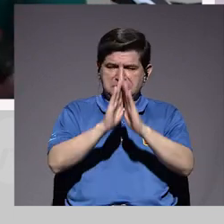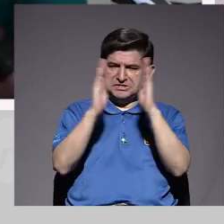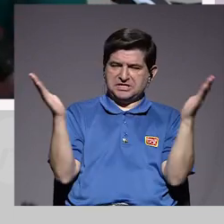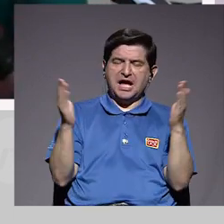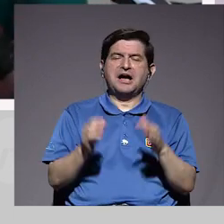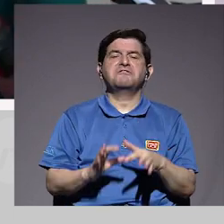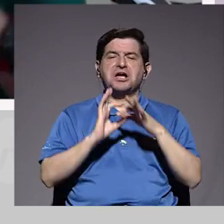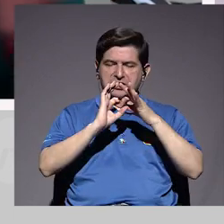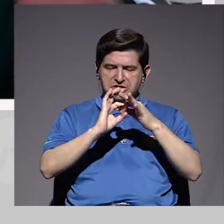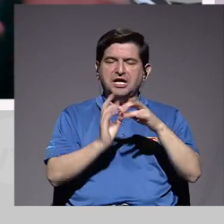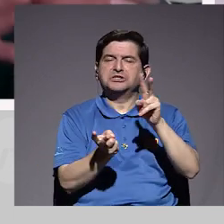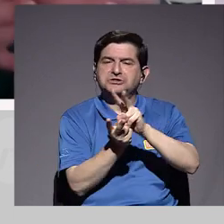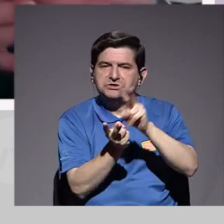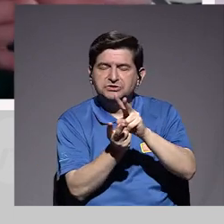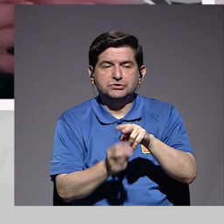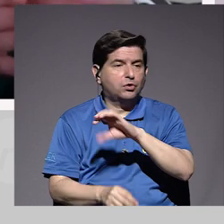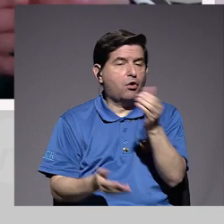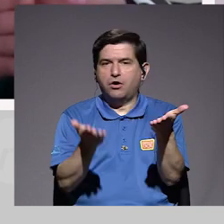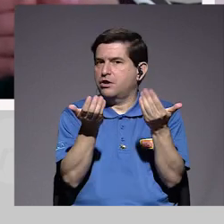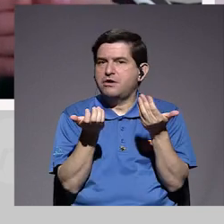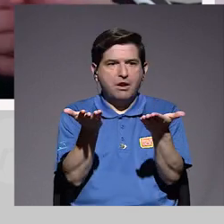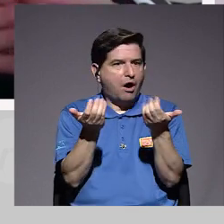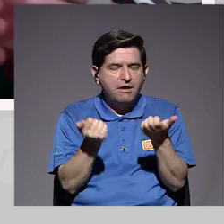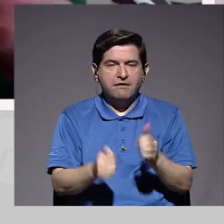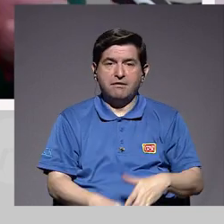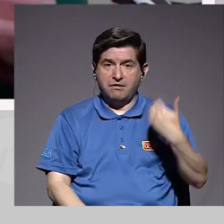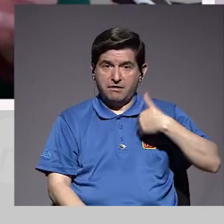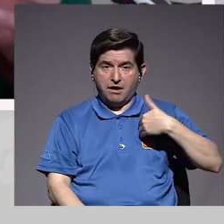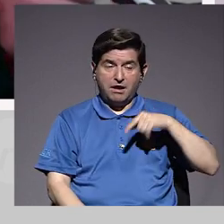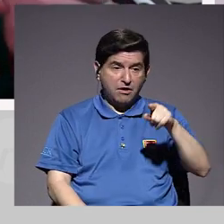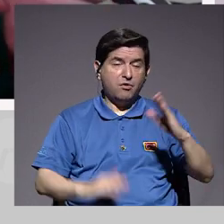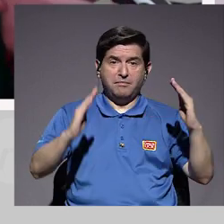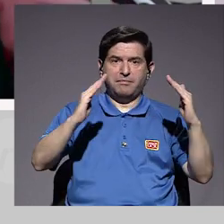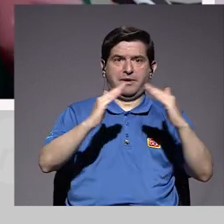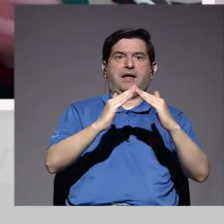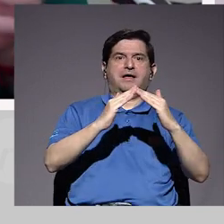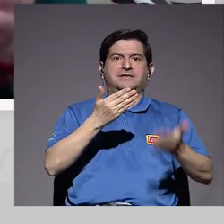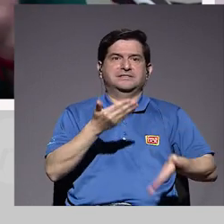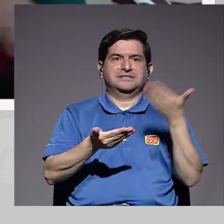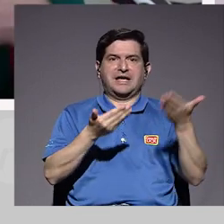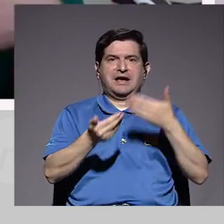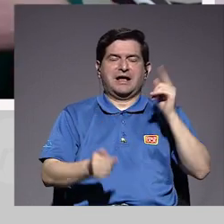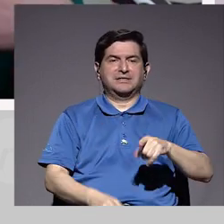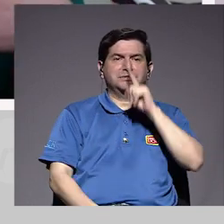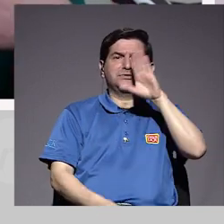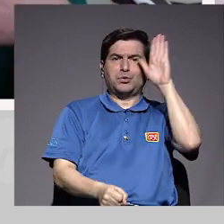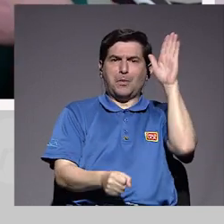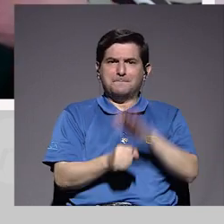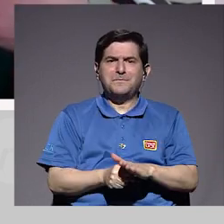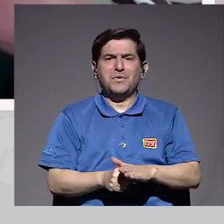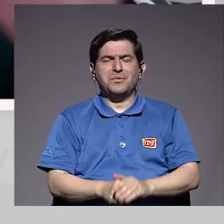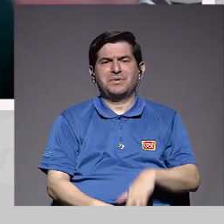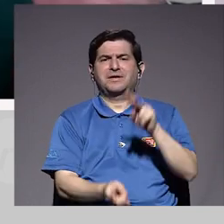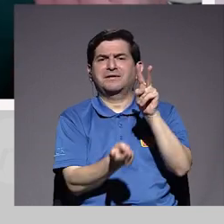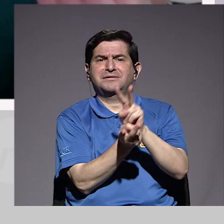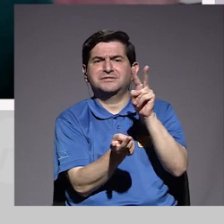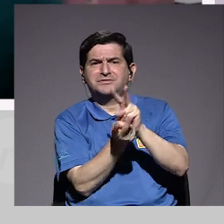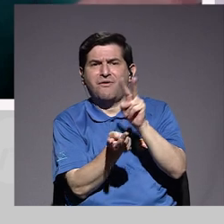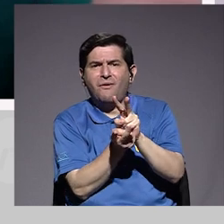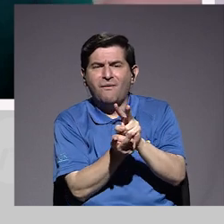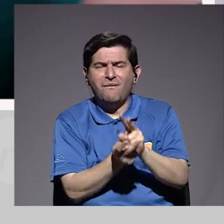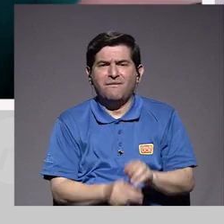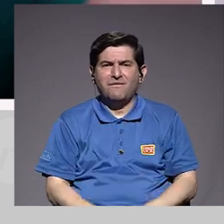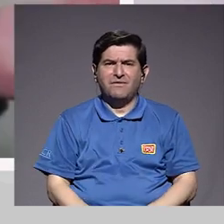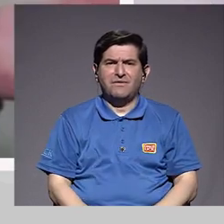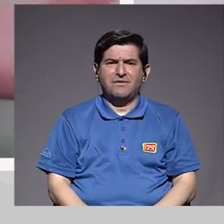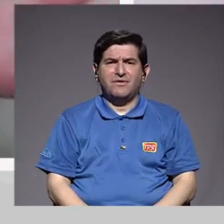no quieren la relación y al tener el hombre en la casa, pues, casi que se ven comprometidas a tener relaciones o es una... que si tenemos relaciones, tal